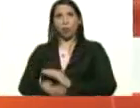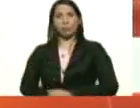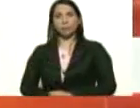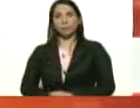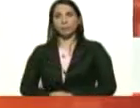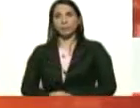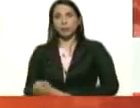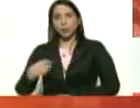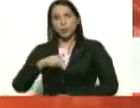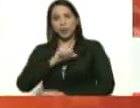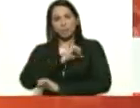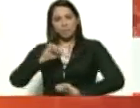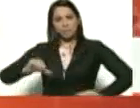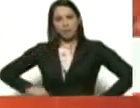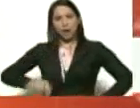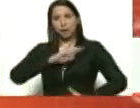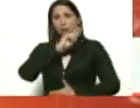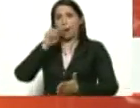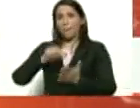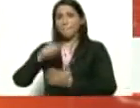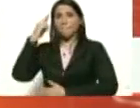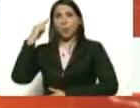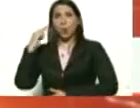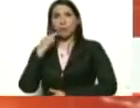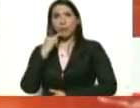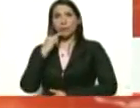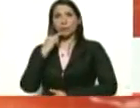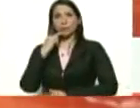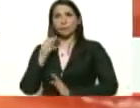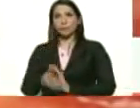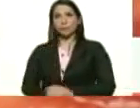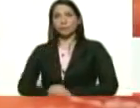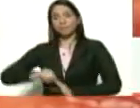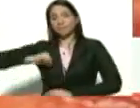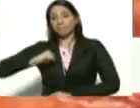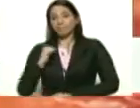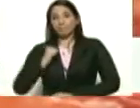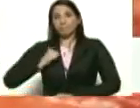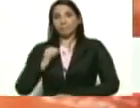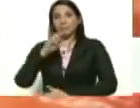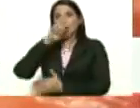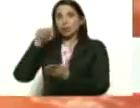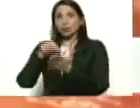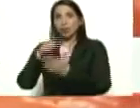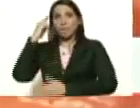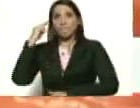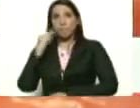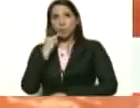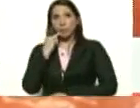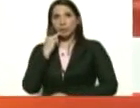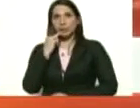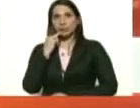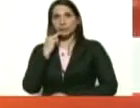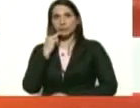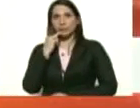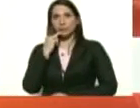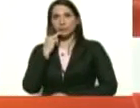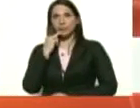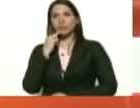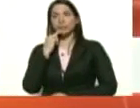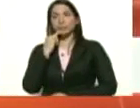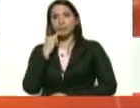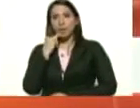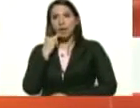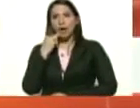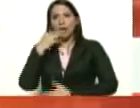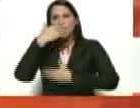nuestra Fuerza Armada Nacional Bolivariana, la Policía Nacional Bolivariana, el FAE, que han estado